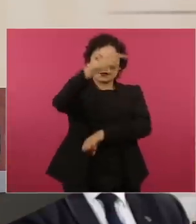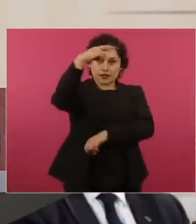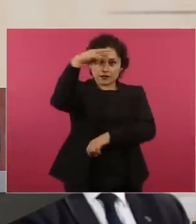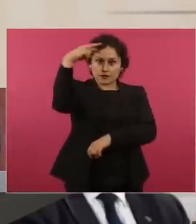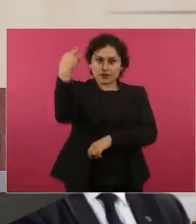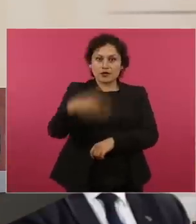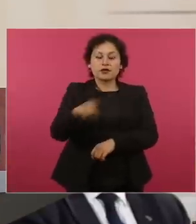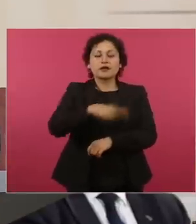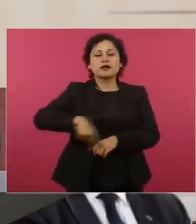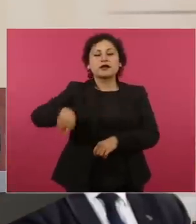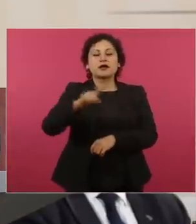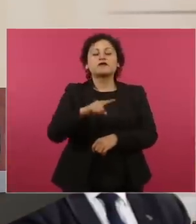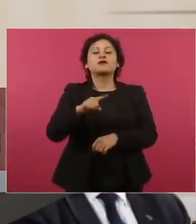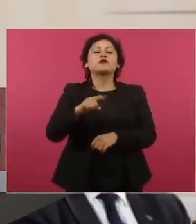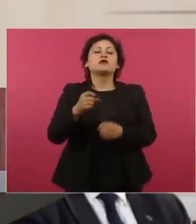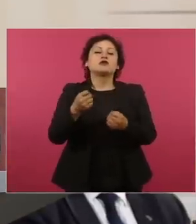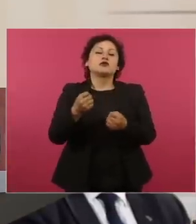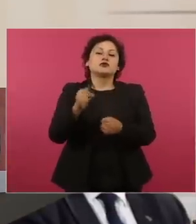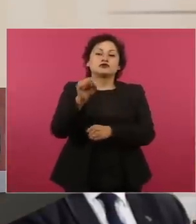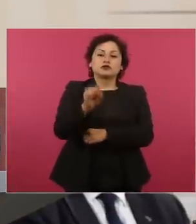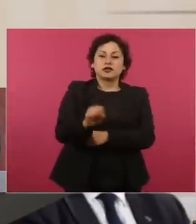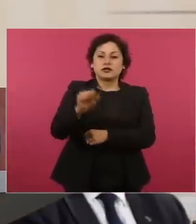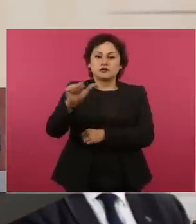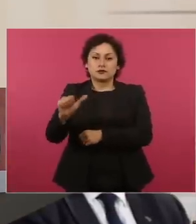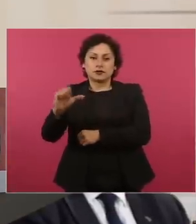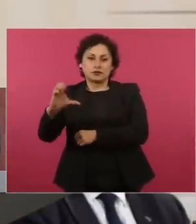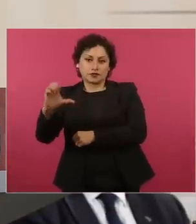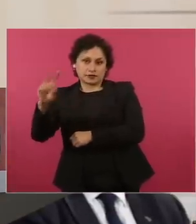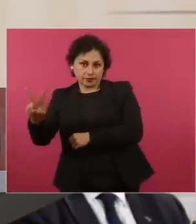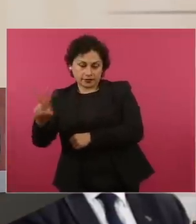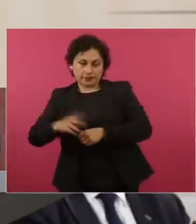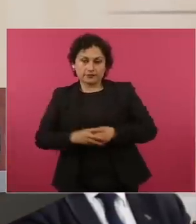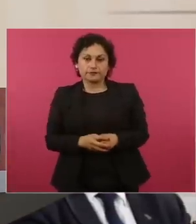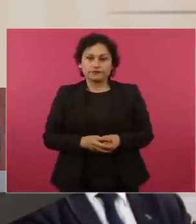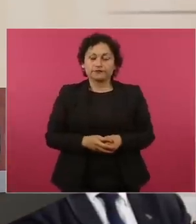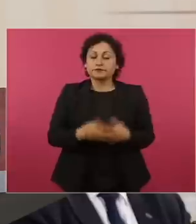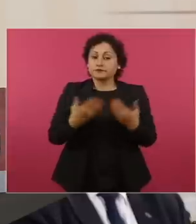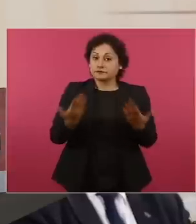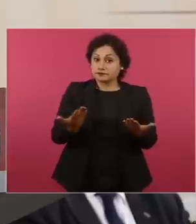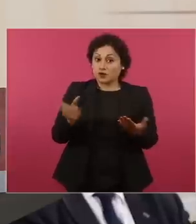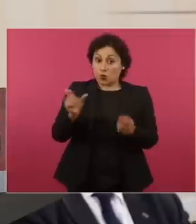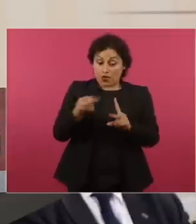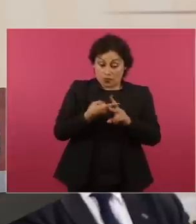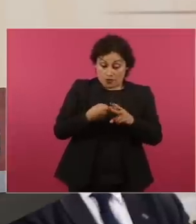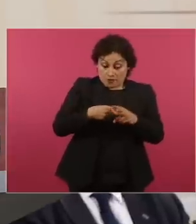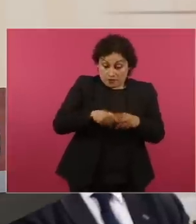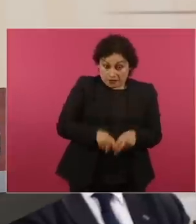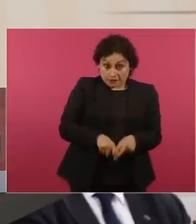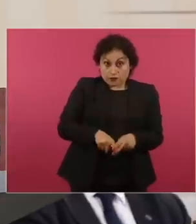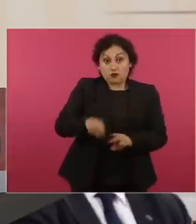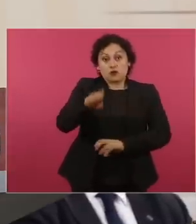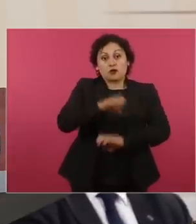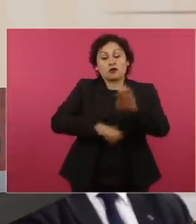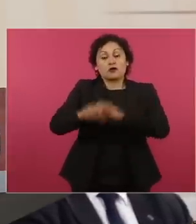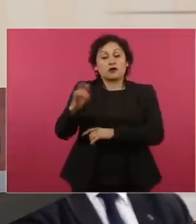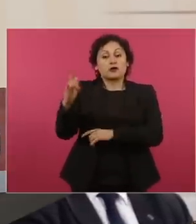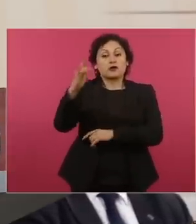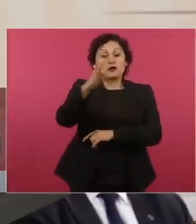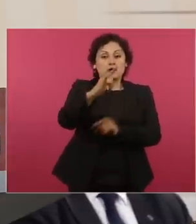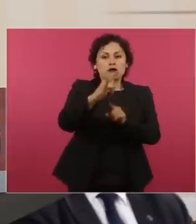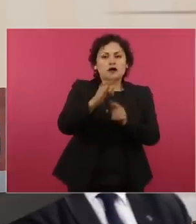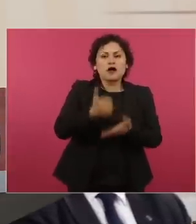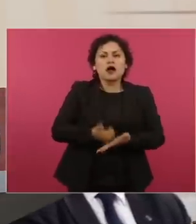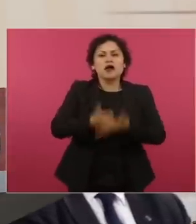de Capital Variable. Desde el inicio de sus operaciones, esta aerolínea contribuirá a incrementar